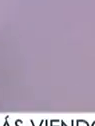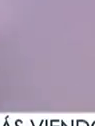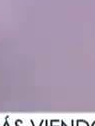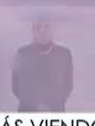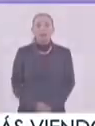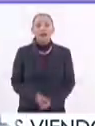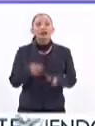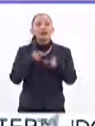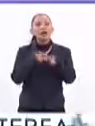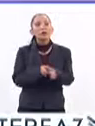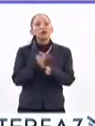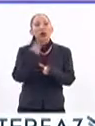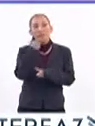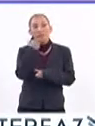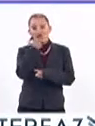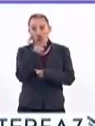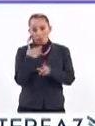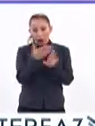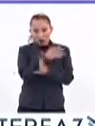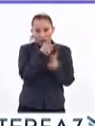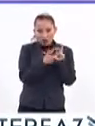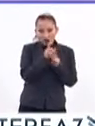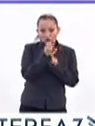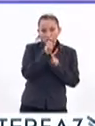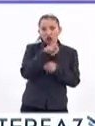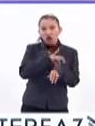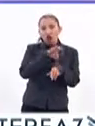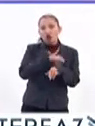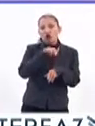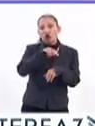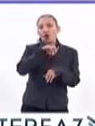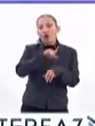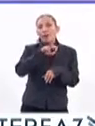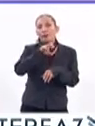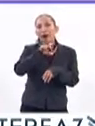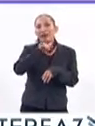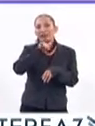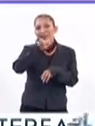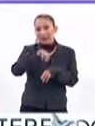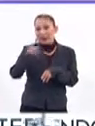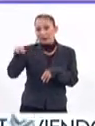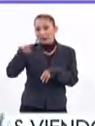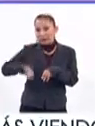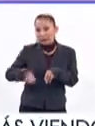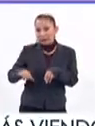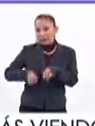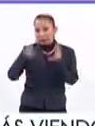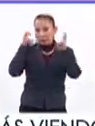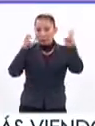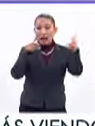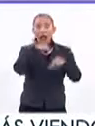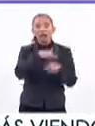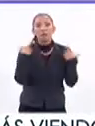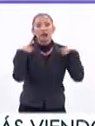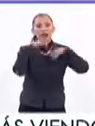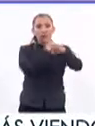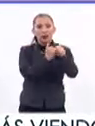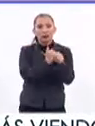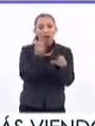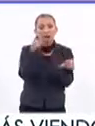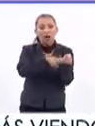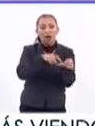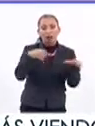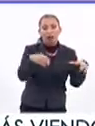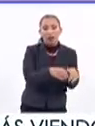Pues seguíamos platicando durante el corte con el doctor Noé Valentín Durán Figueroa de este interesantísimo tema. Él es profesor e investigador